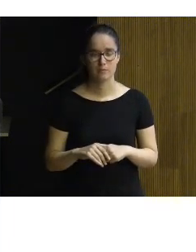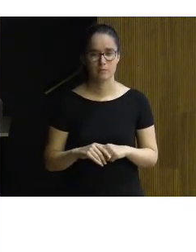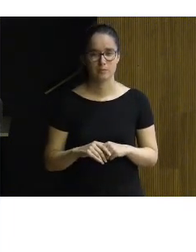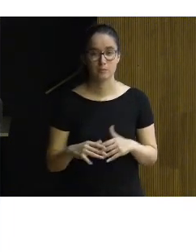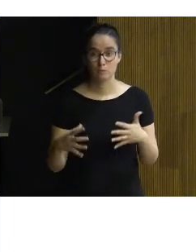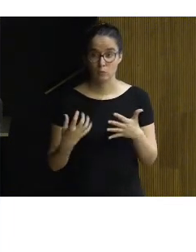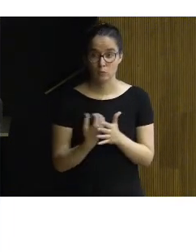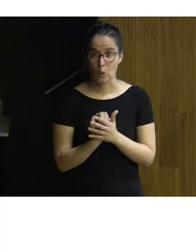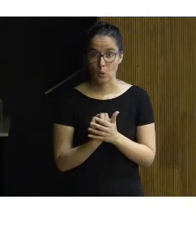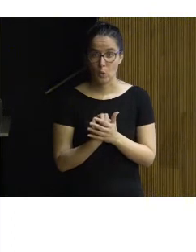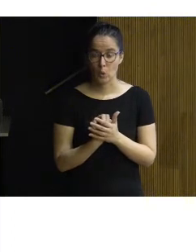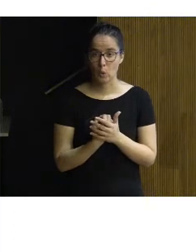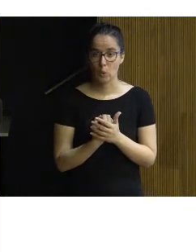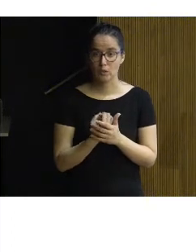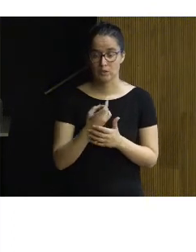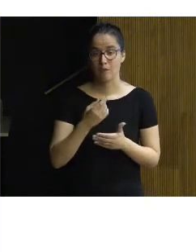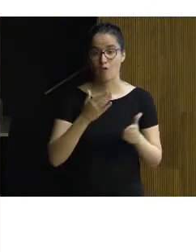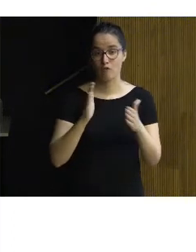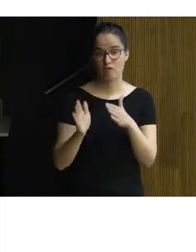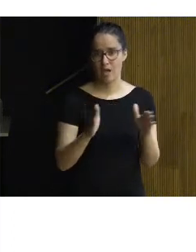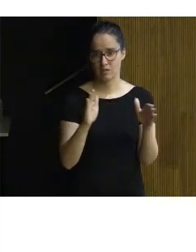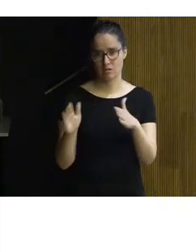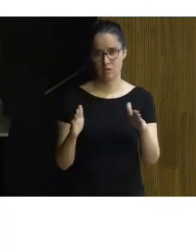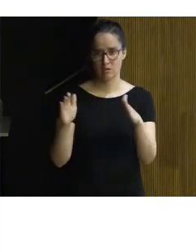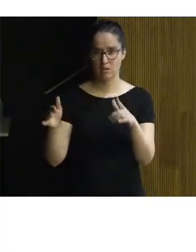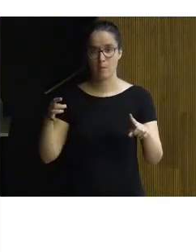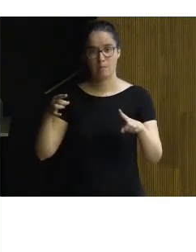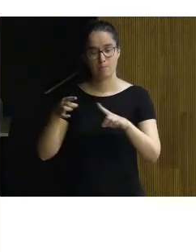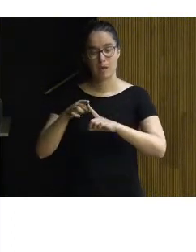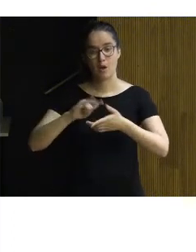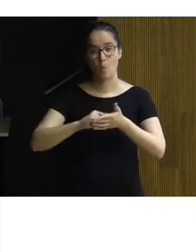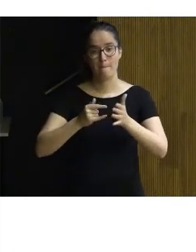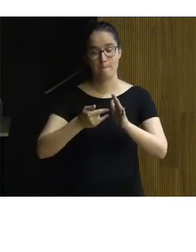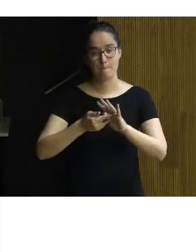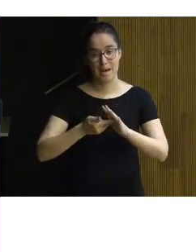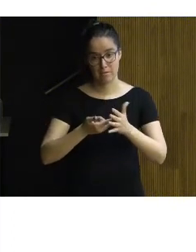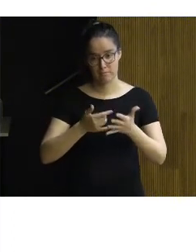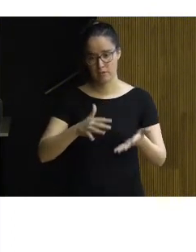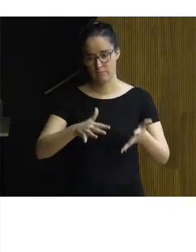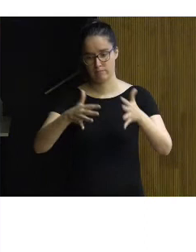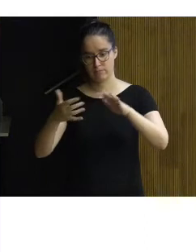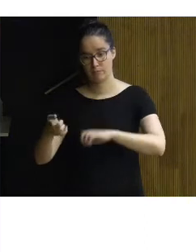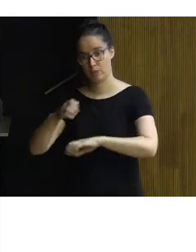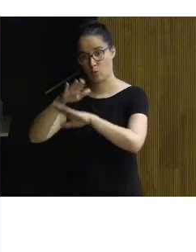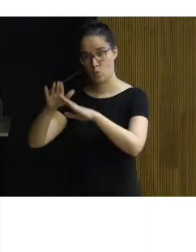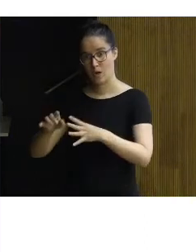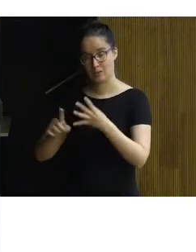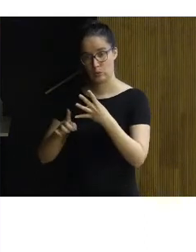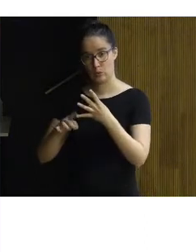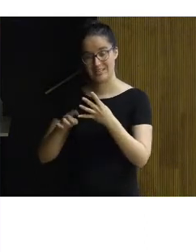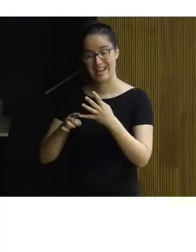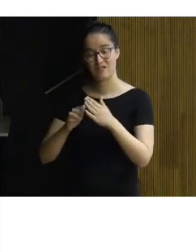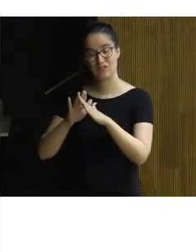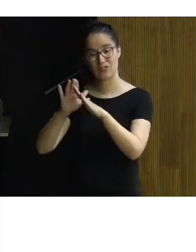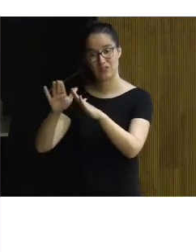Todo eso supone también unas fases para llegar a un plan de intervención que sería el cuarto punto y sobre todo al